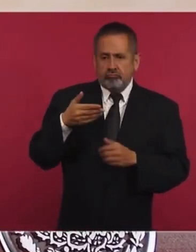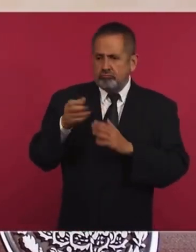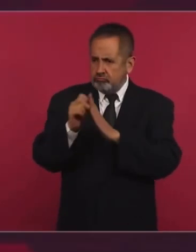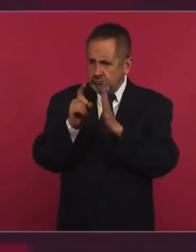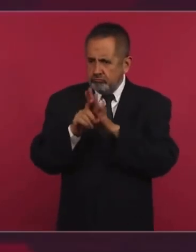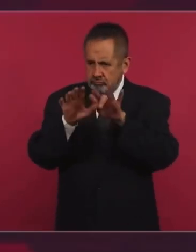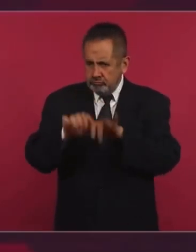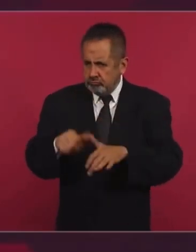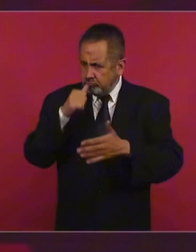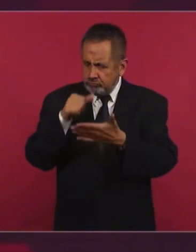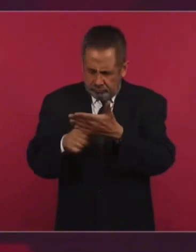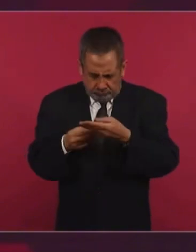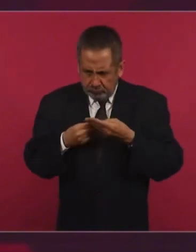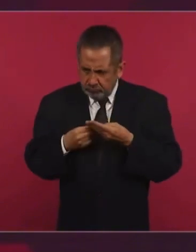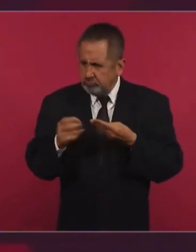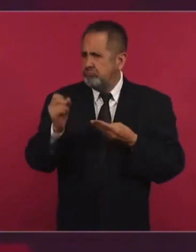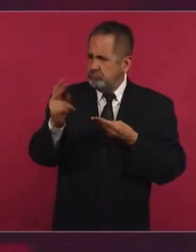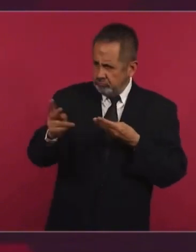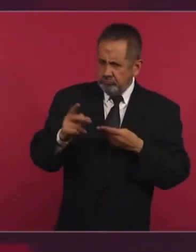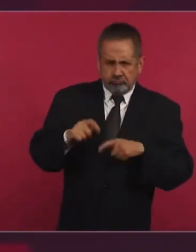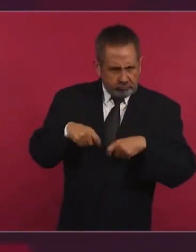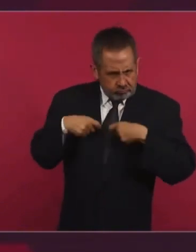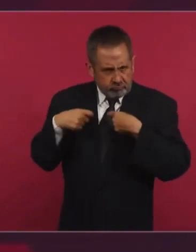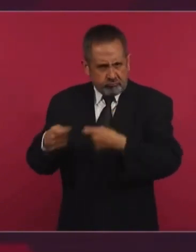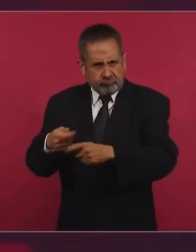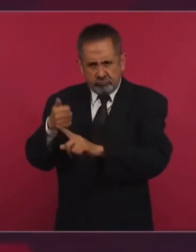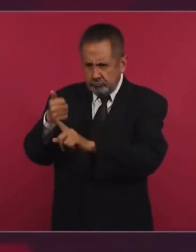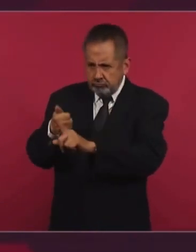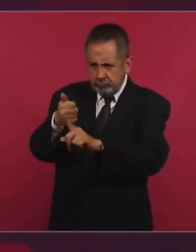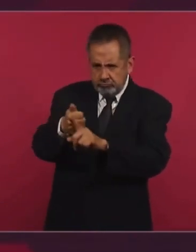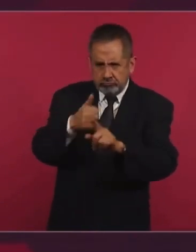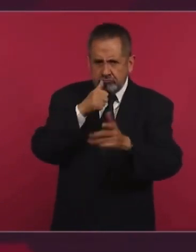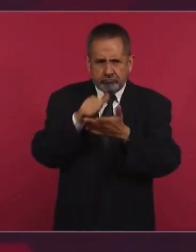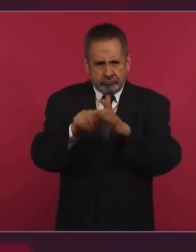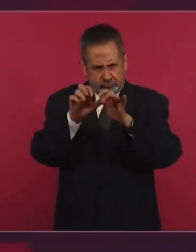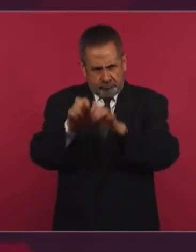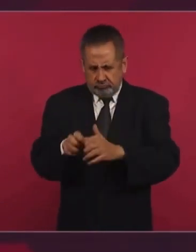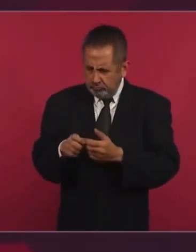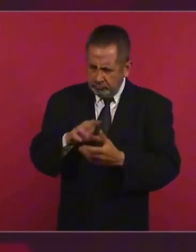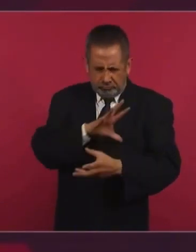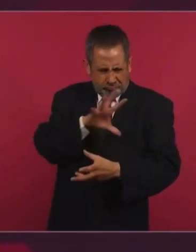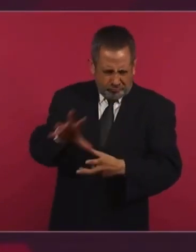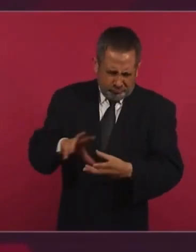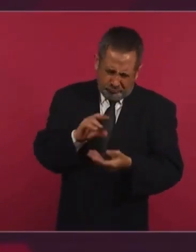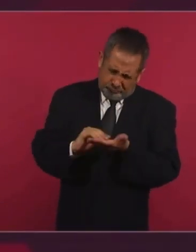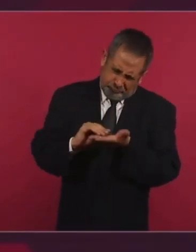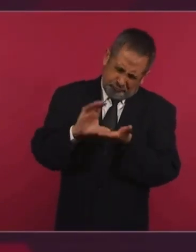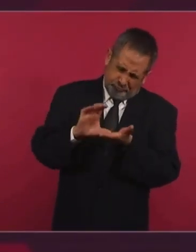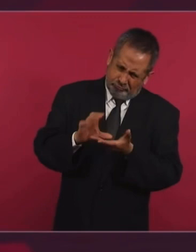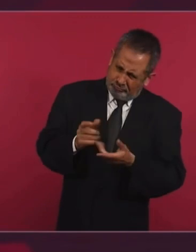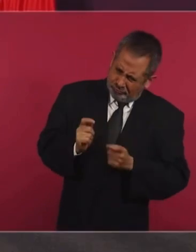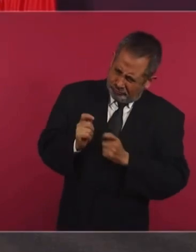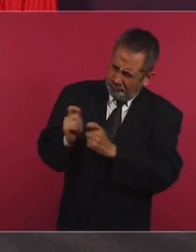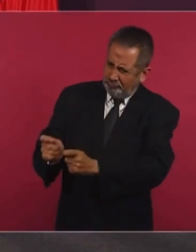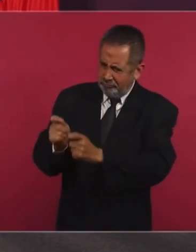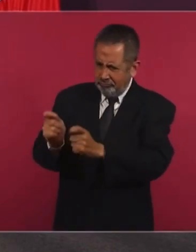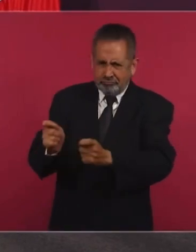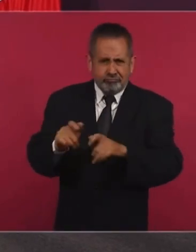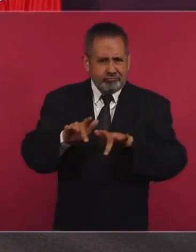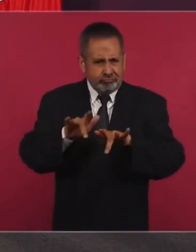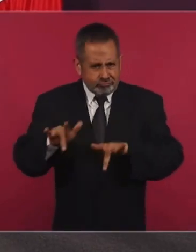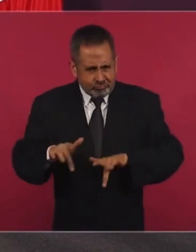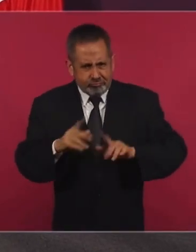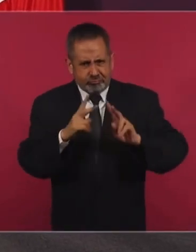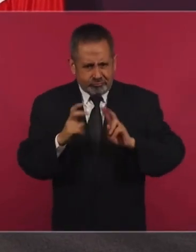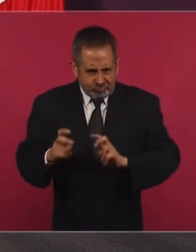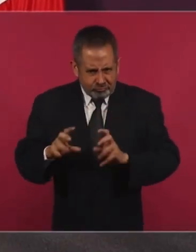solicitud por escrito y que les íbamos a contestar por escrito y todo el expediente, las grabaciones,